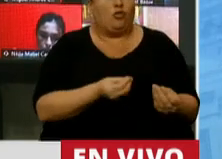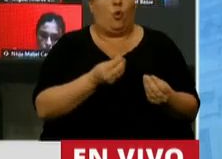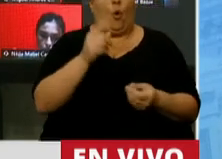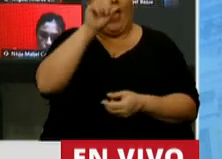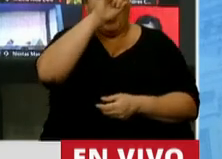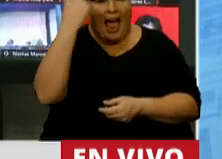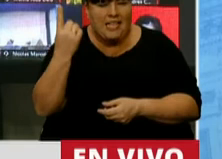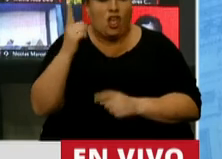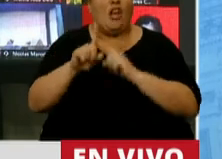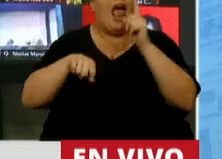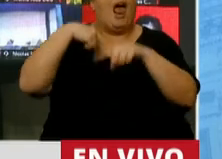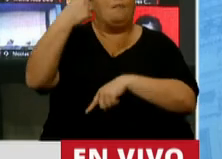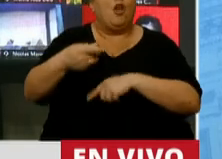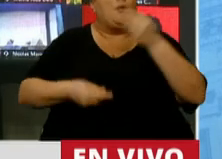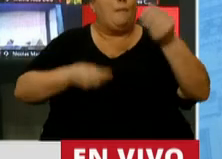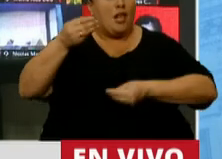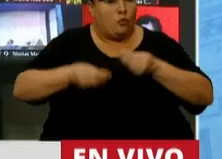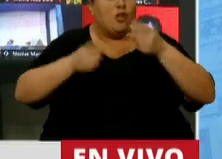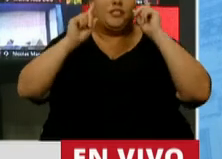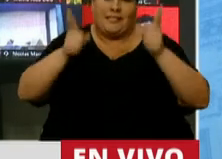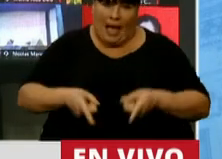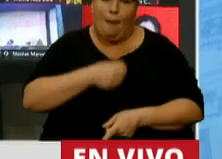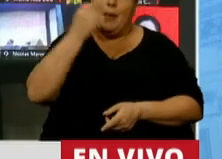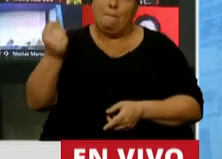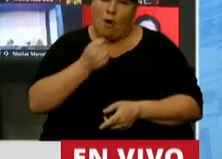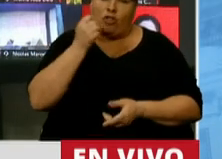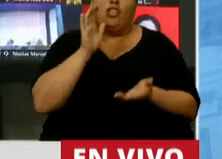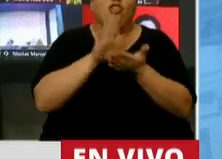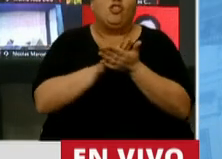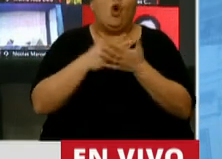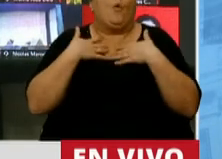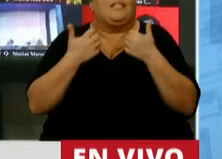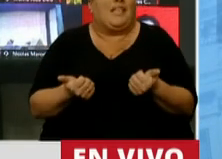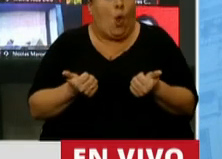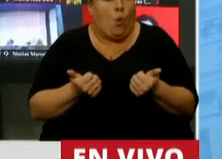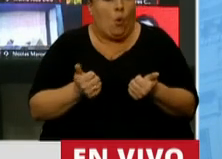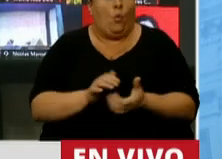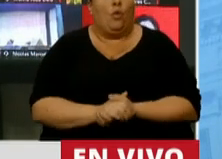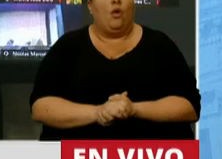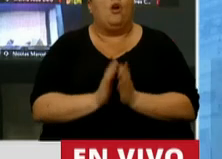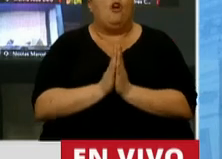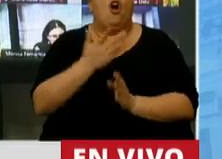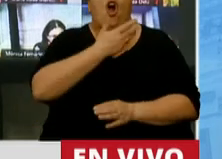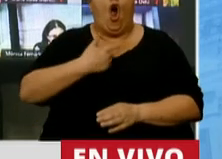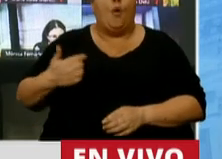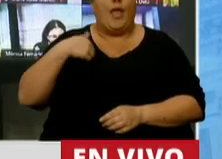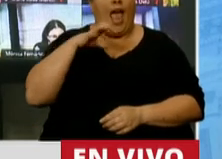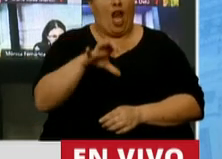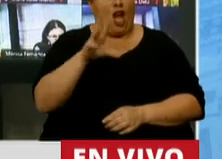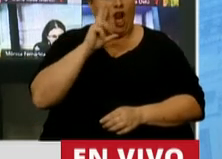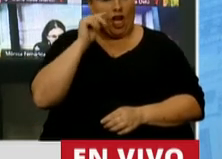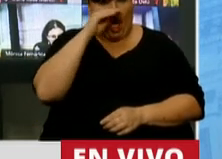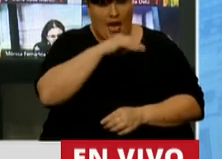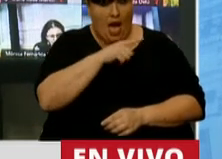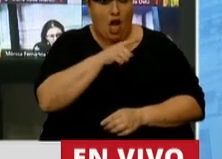Nación y que el próximo presupuesto, que también va a ser importante en relación a salud, el gobierno de mi provincia